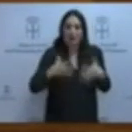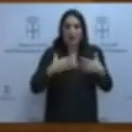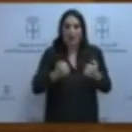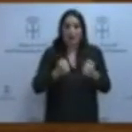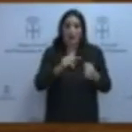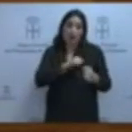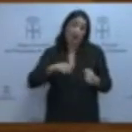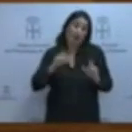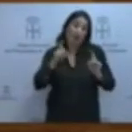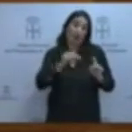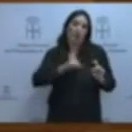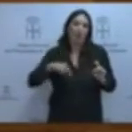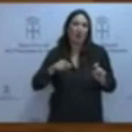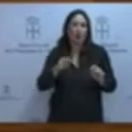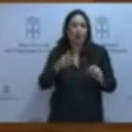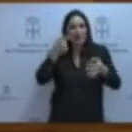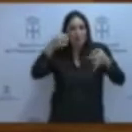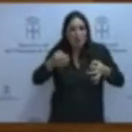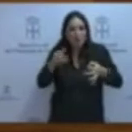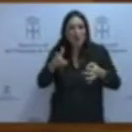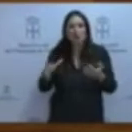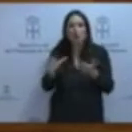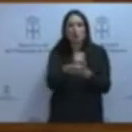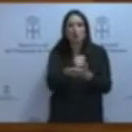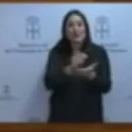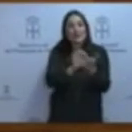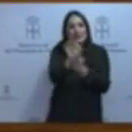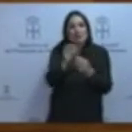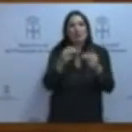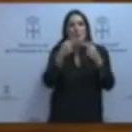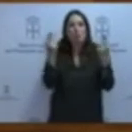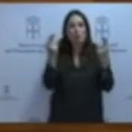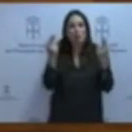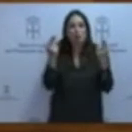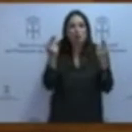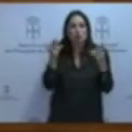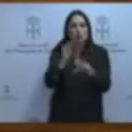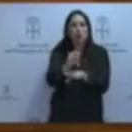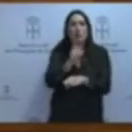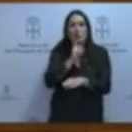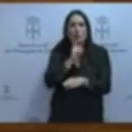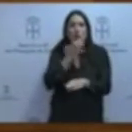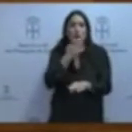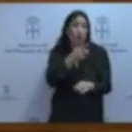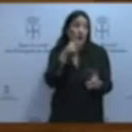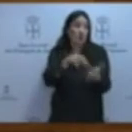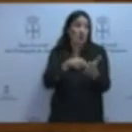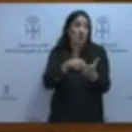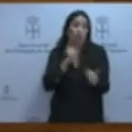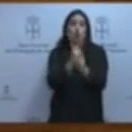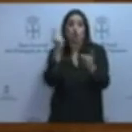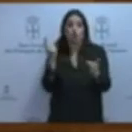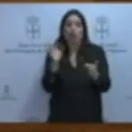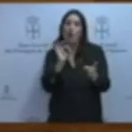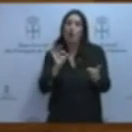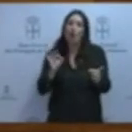o en la educación privada. ¿Cómo pretenden sostener los servicios públicos con estos apasionados alegatos en contra del pago de impuestos? ¿O cómo piensan